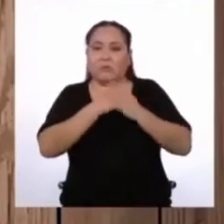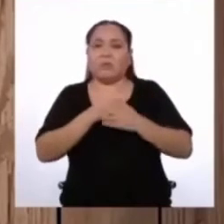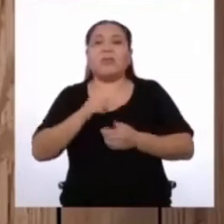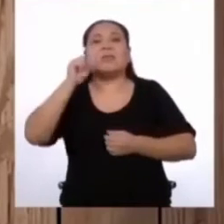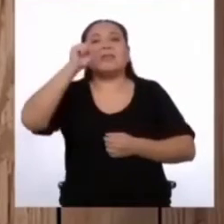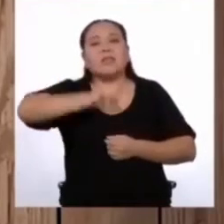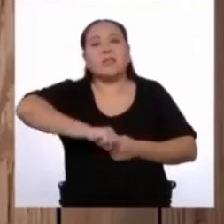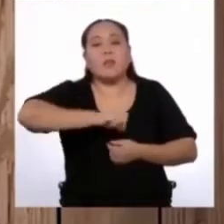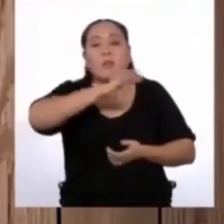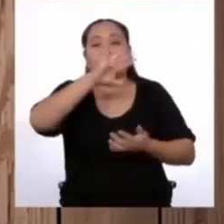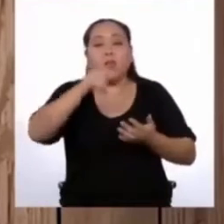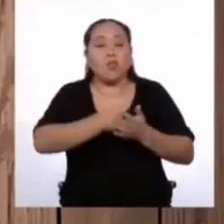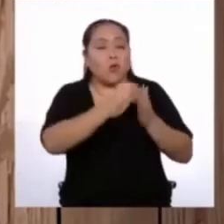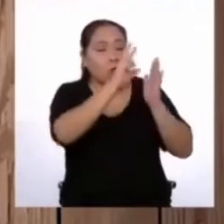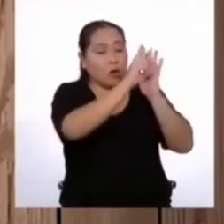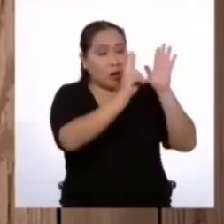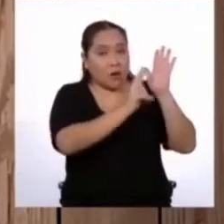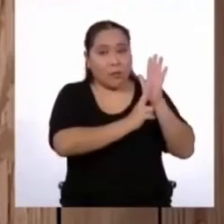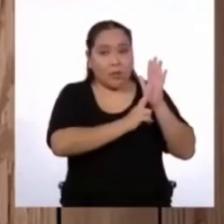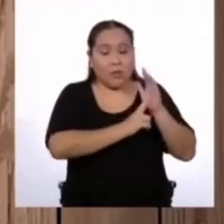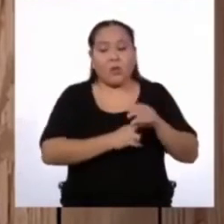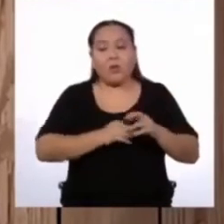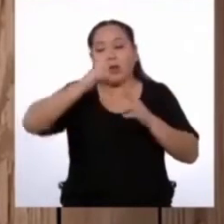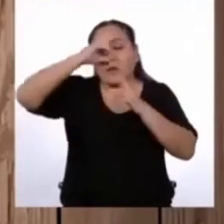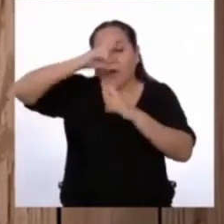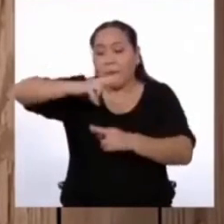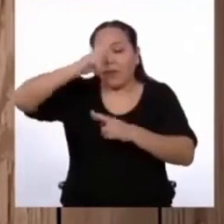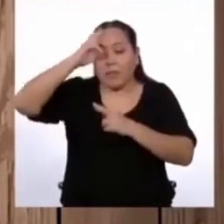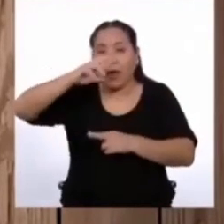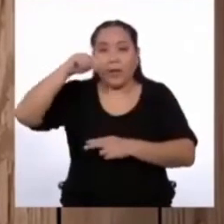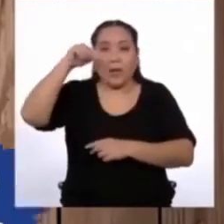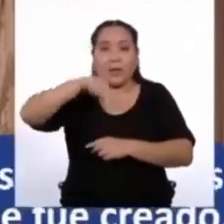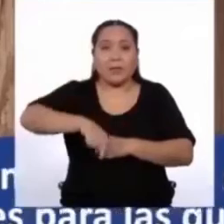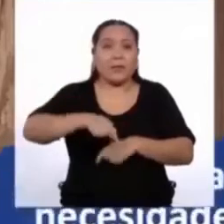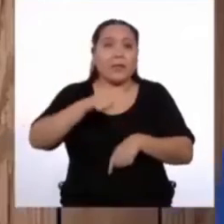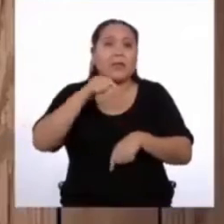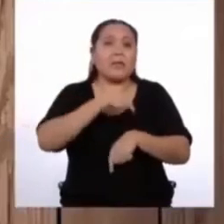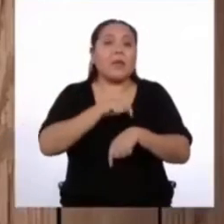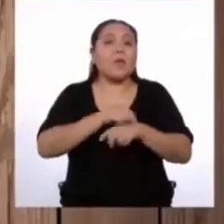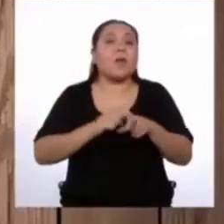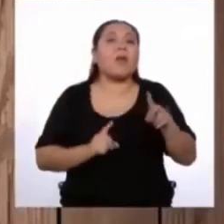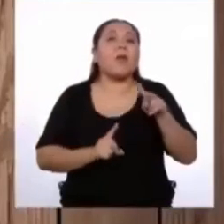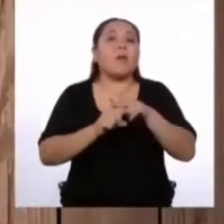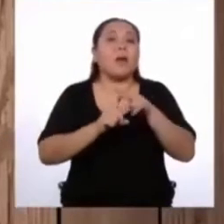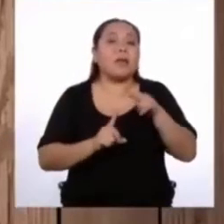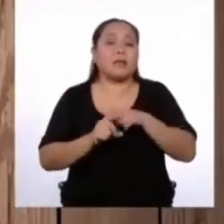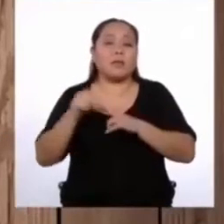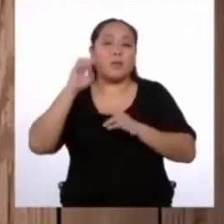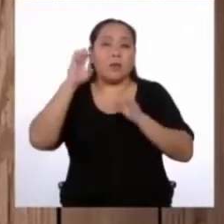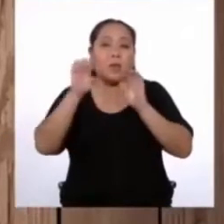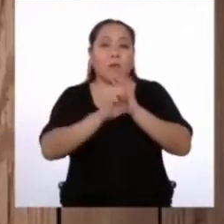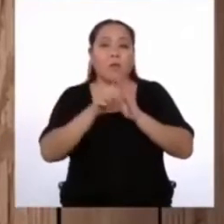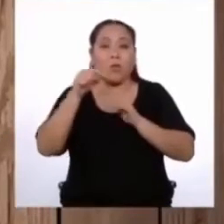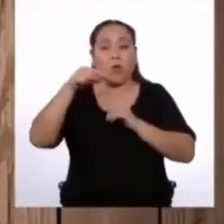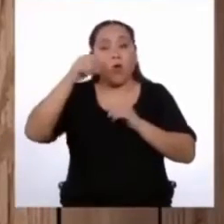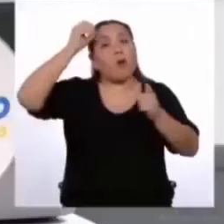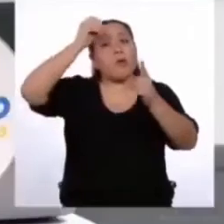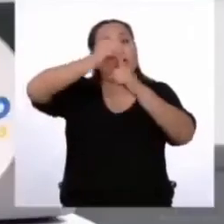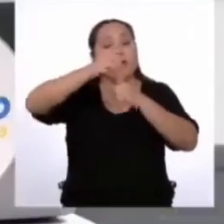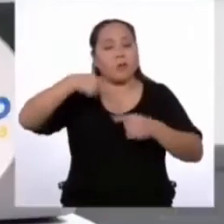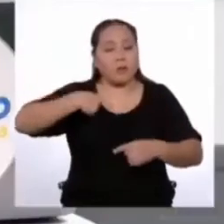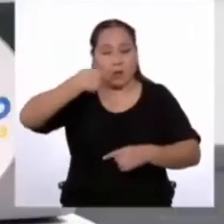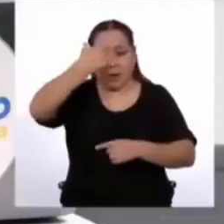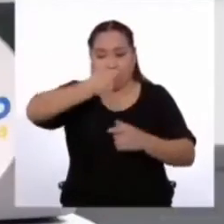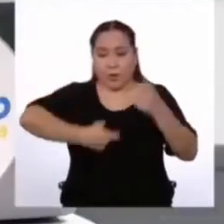todo reglamento debe cumplir las necesidades para las que fue creado. En este caso, el objetivo es mantenernos a salvo.